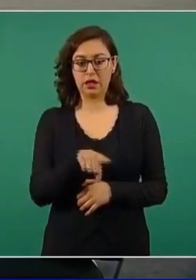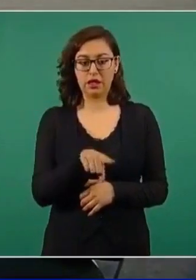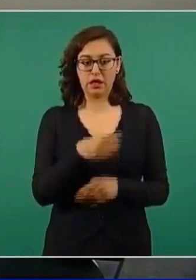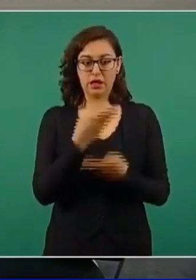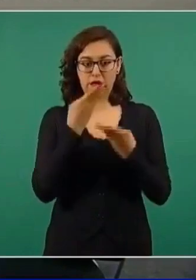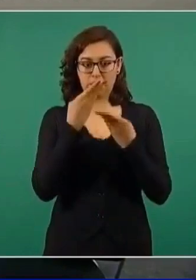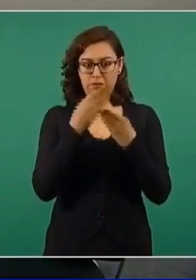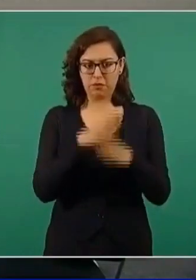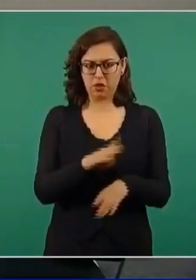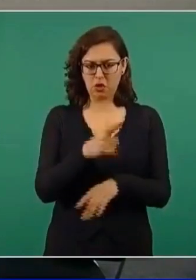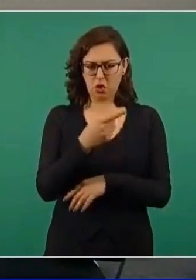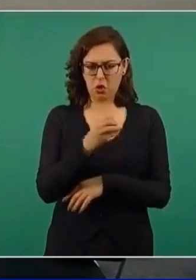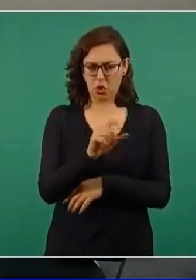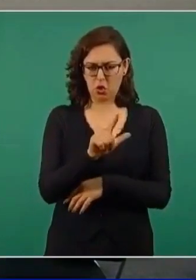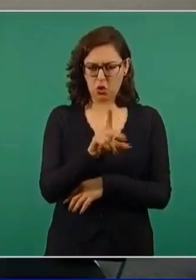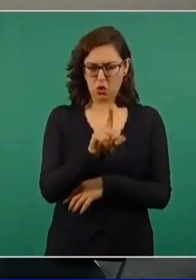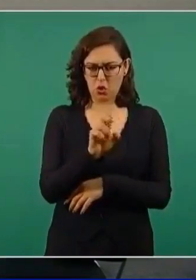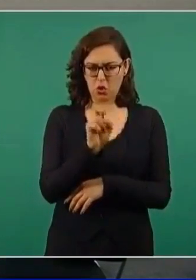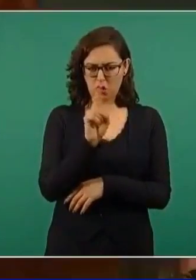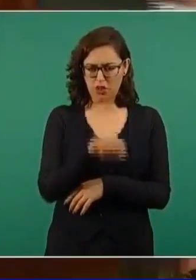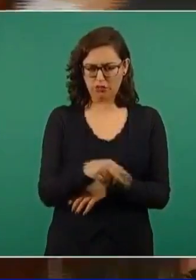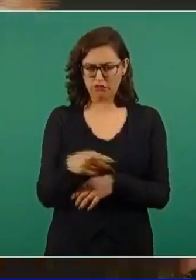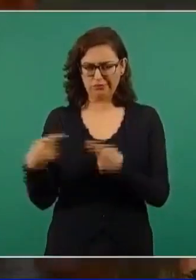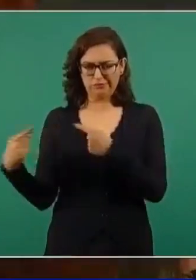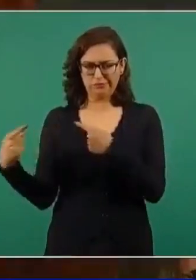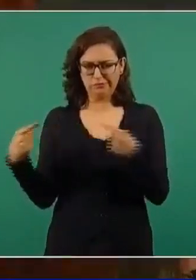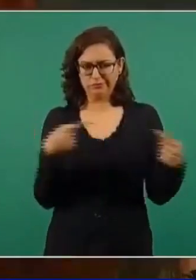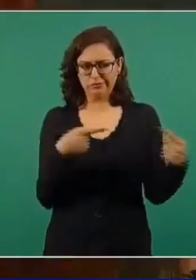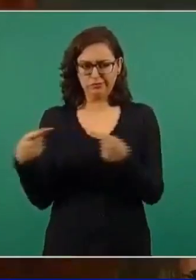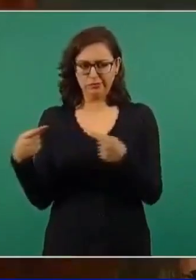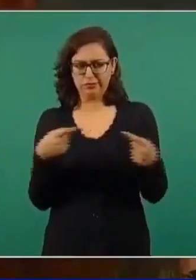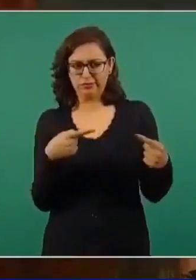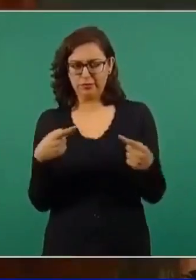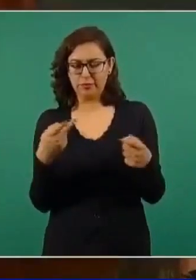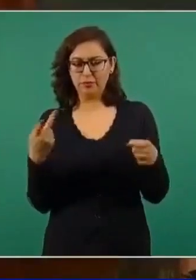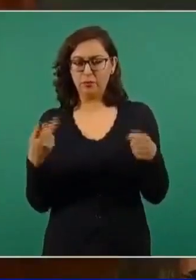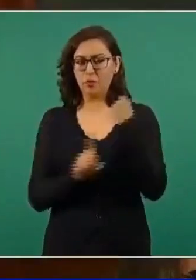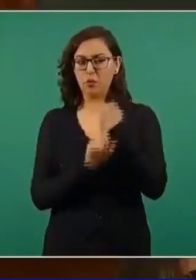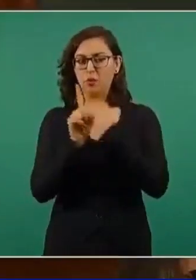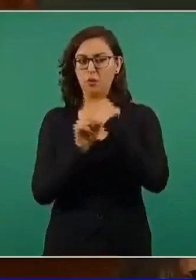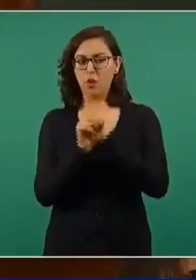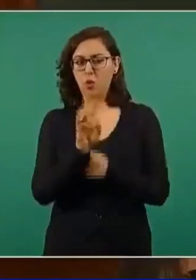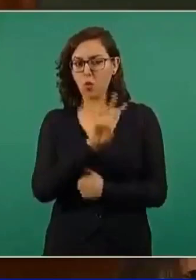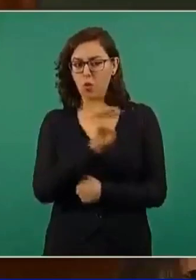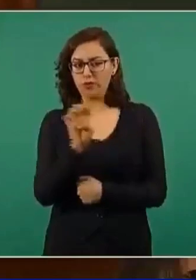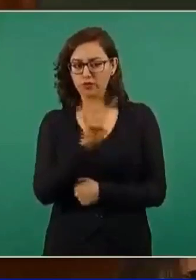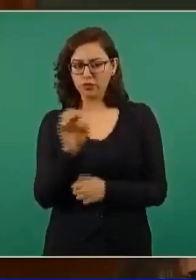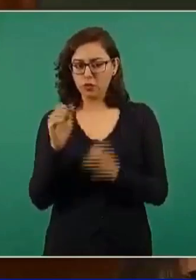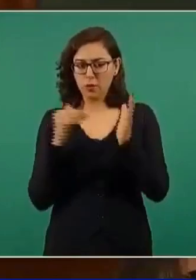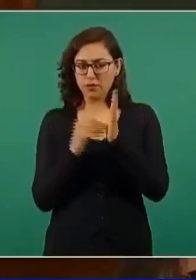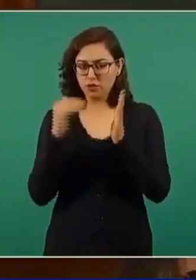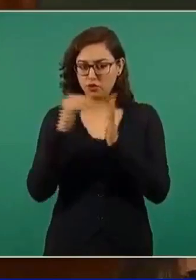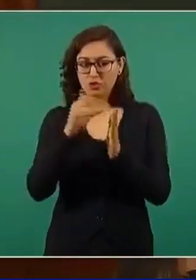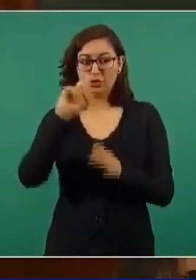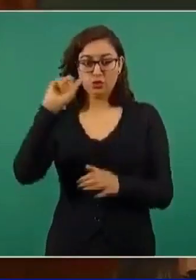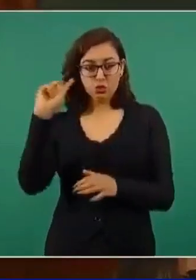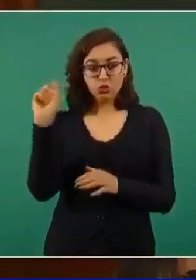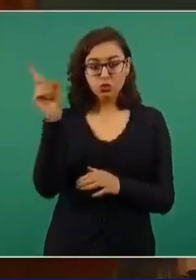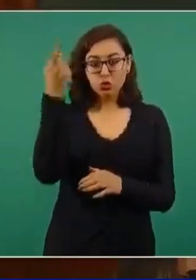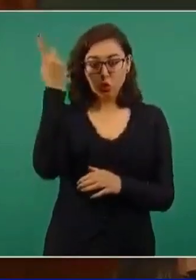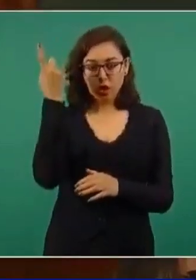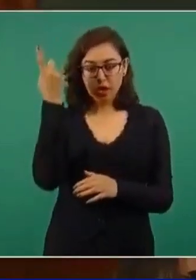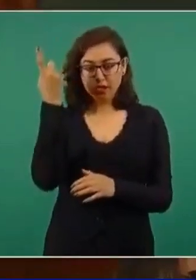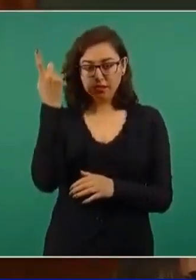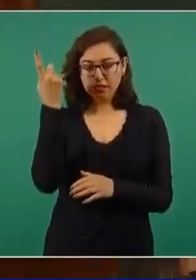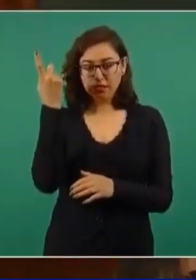Sachs, ¿no?, sobre 400 millones de dólares. No sé si nos pueden decir cuáles son